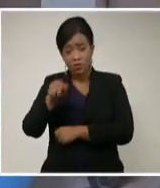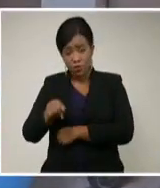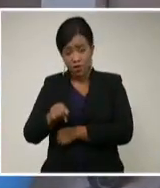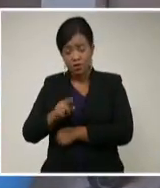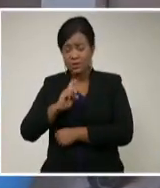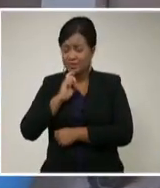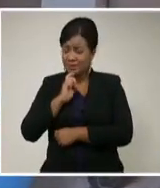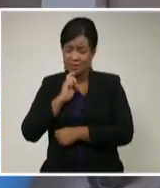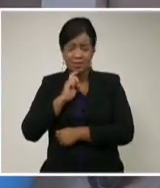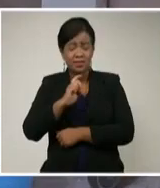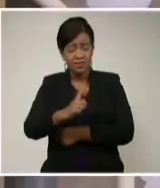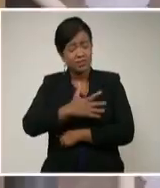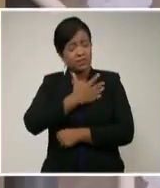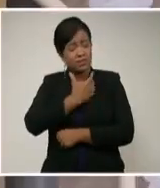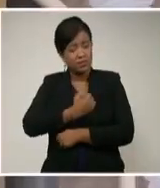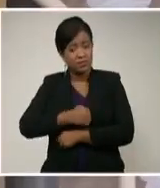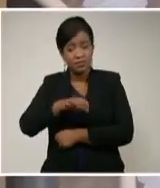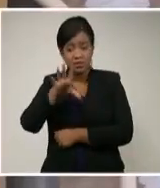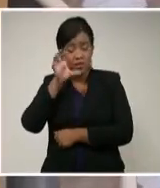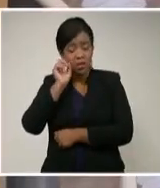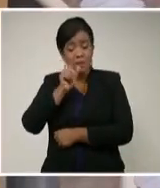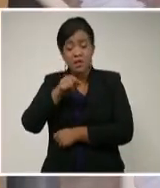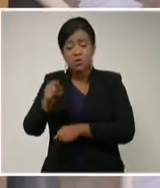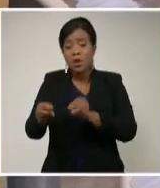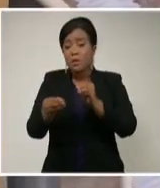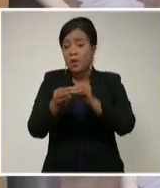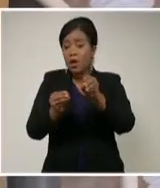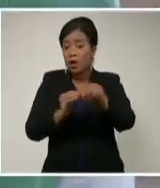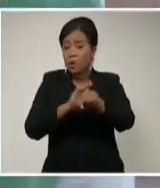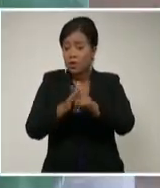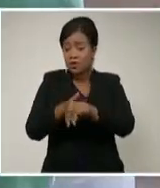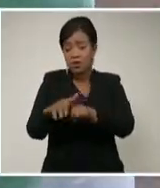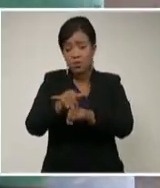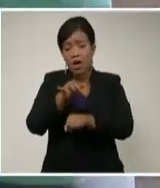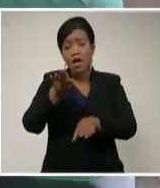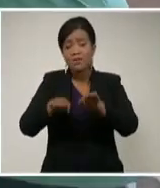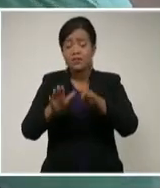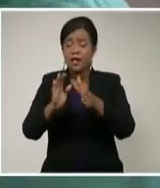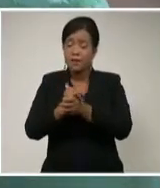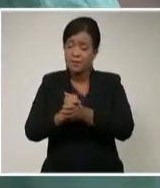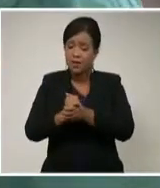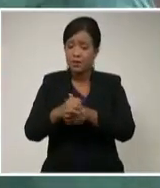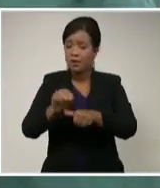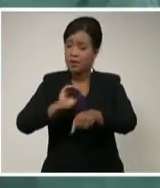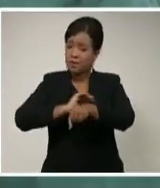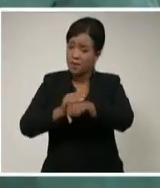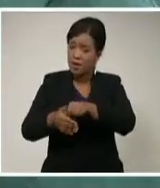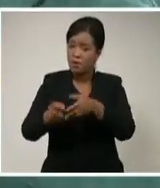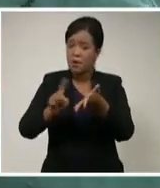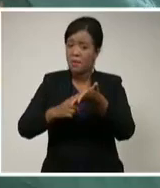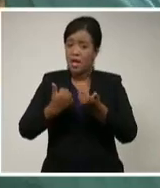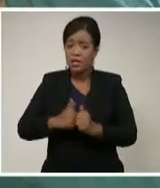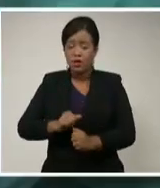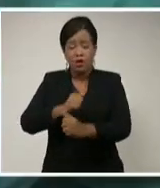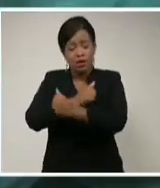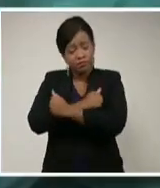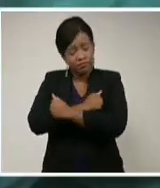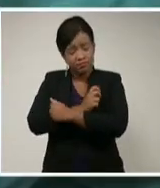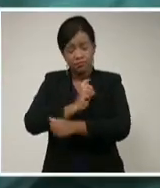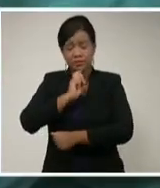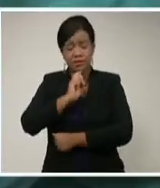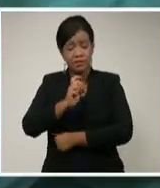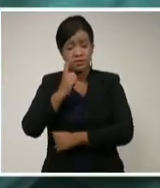entender que un paciente contagiado es un amigo, hermano, padre, hijo que no podrás abrazar, ver,